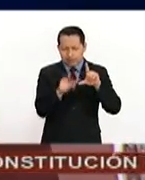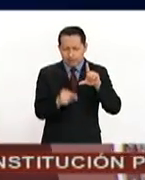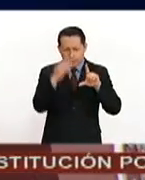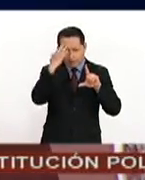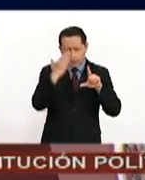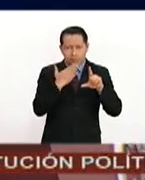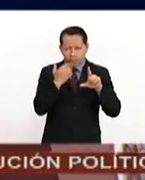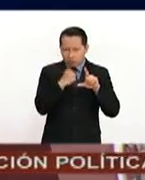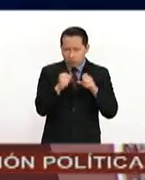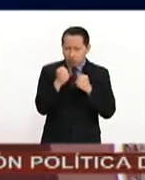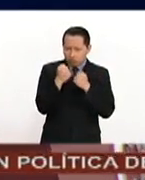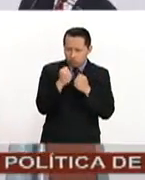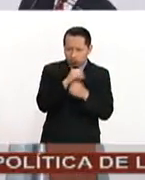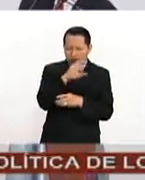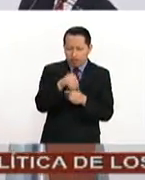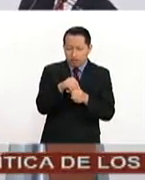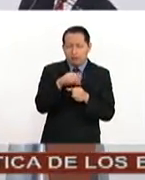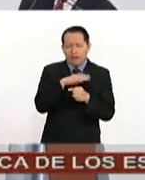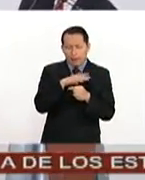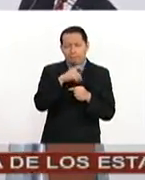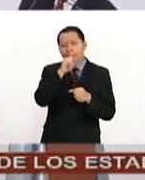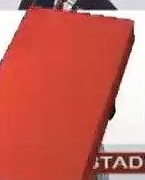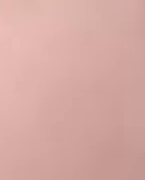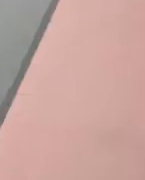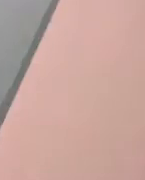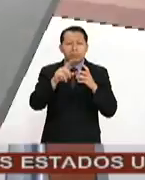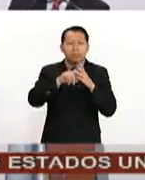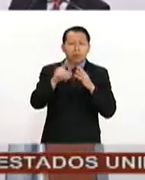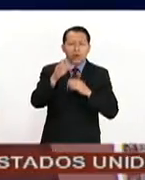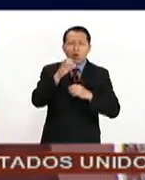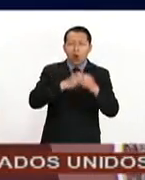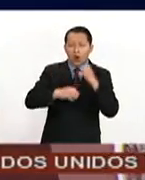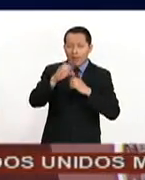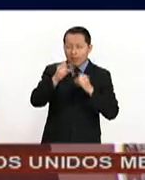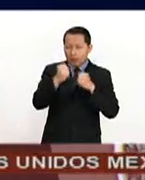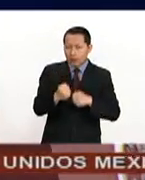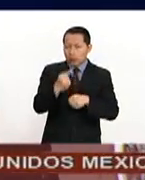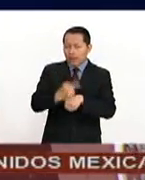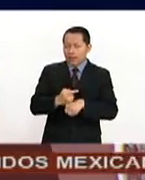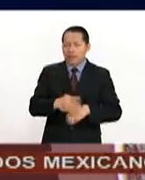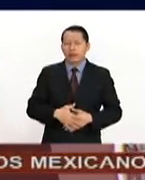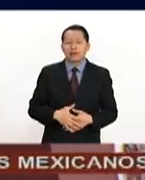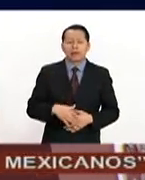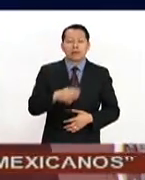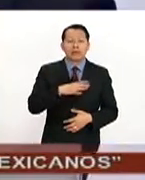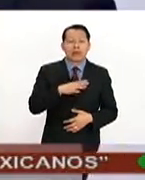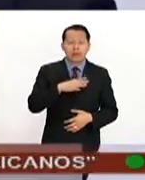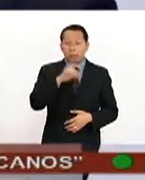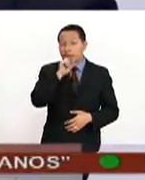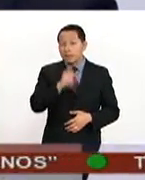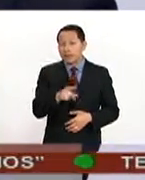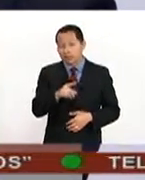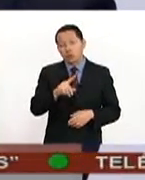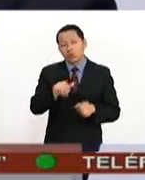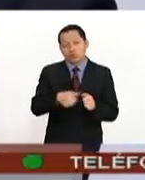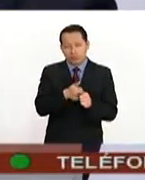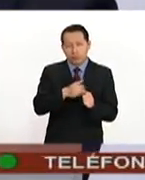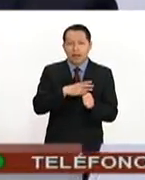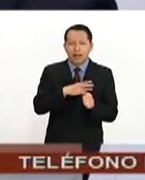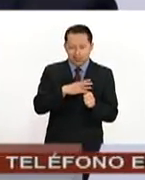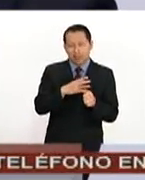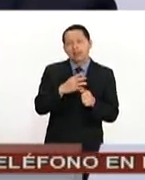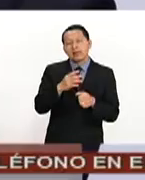se abordarán aspectos de comercio, migración y seguridad. Con el respaldo de los poderes de la Unión y con el